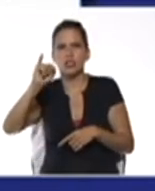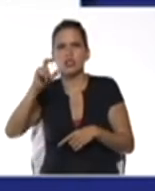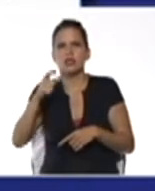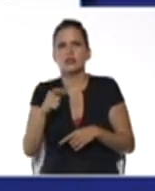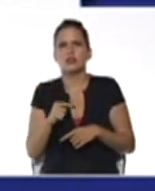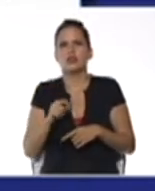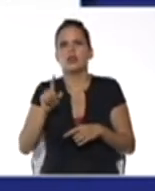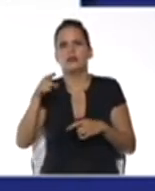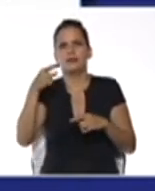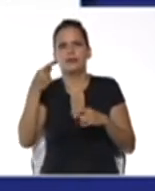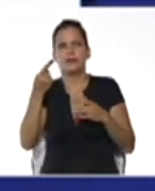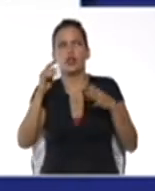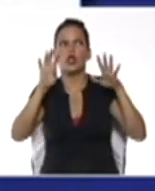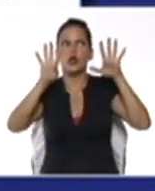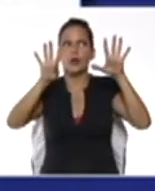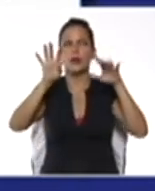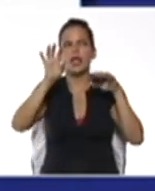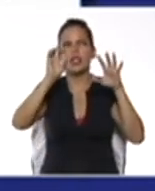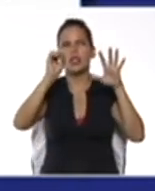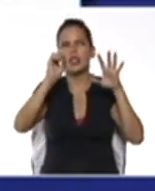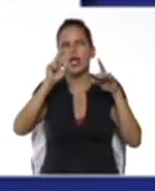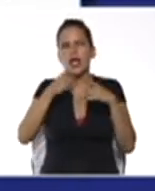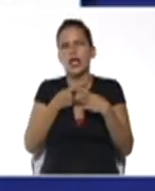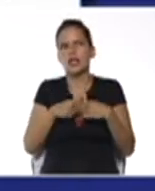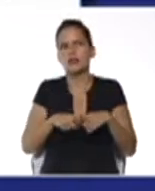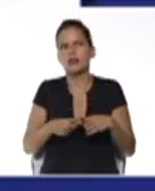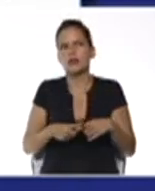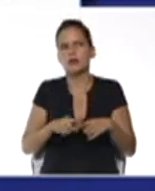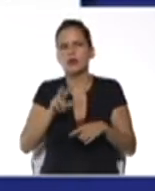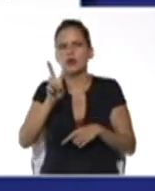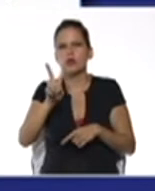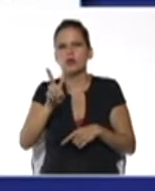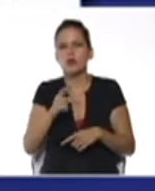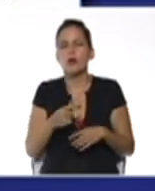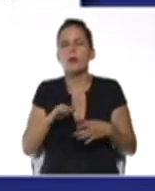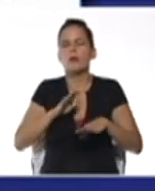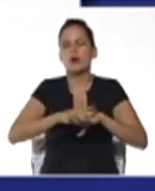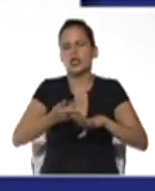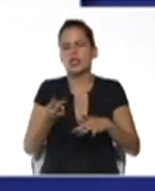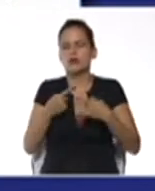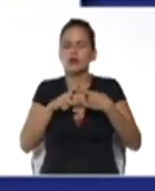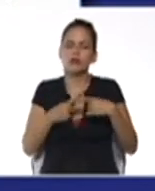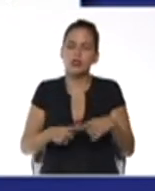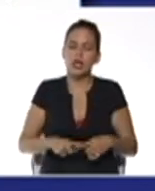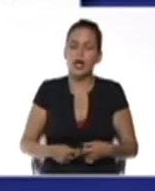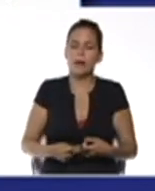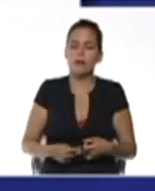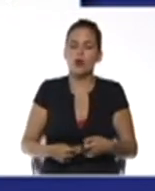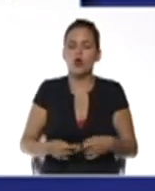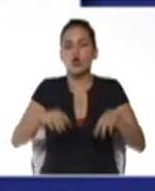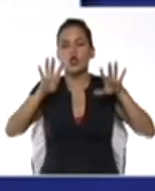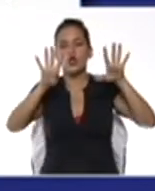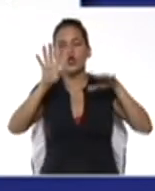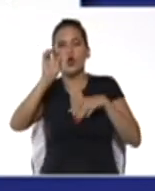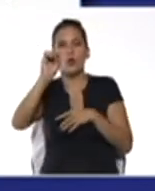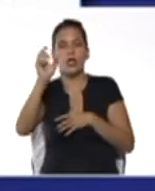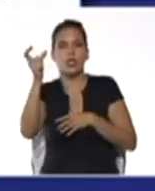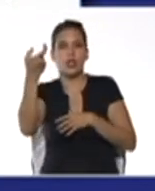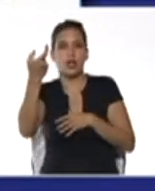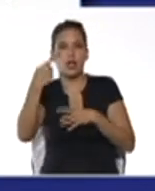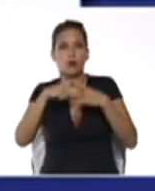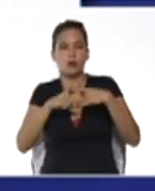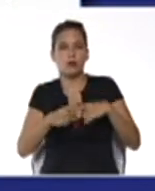multiplicación de 90 grados por 2. ¿Por qué? Porque si multiplicamos 90 grados por 2, se obtiene 180 grados.